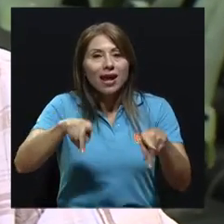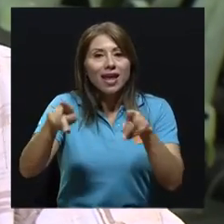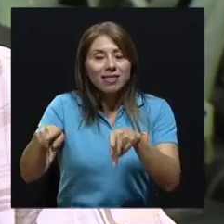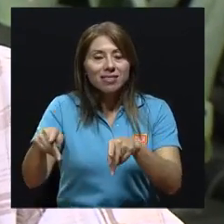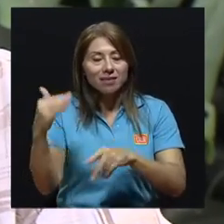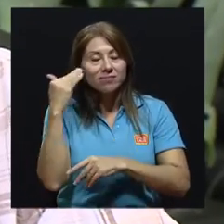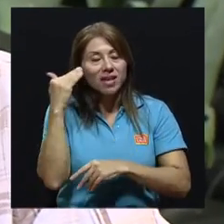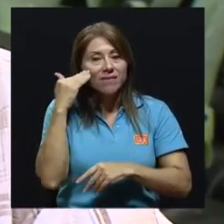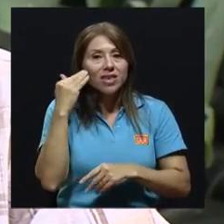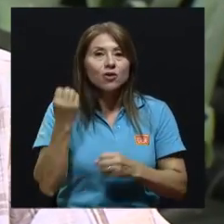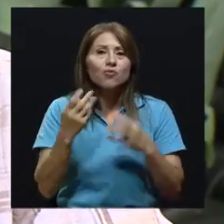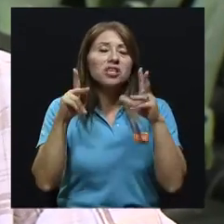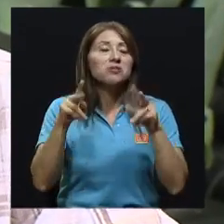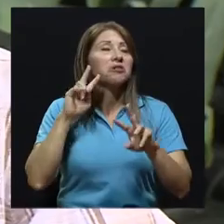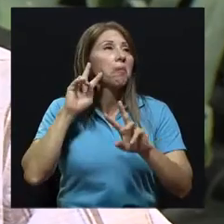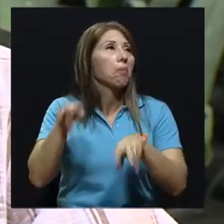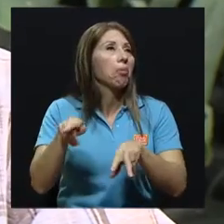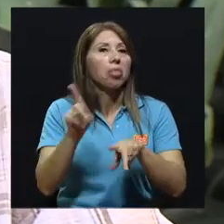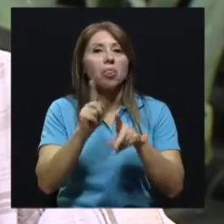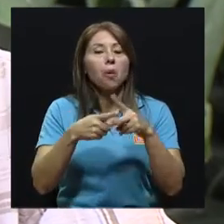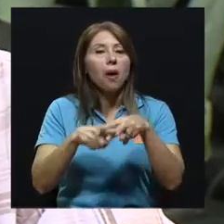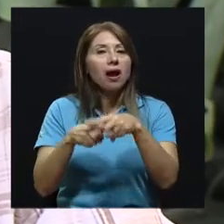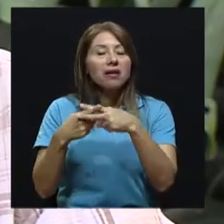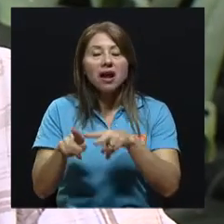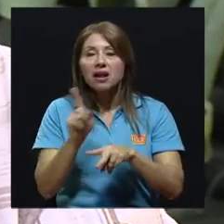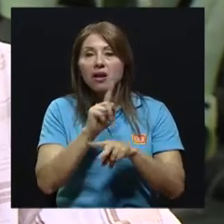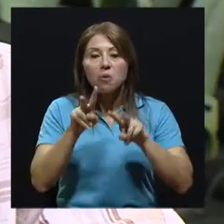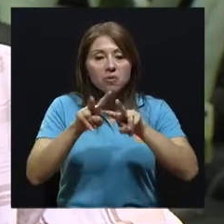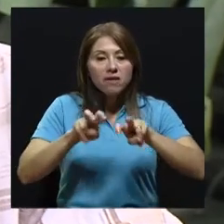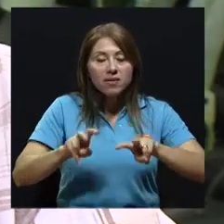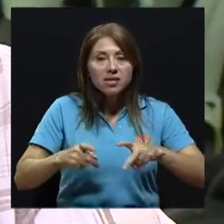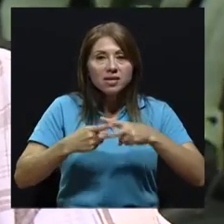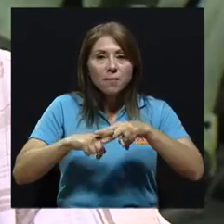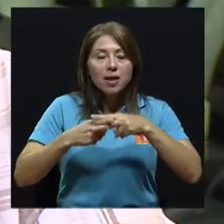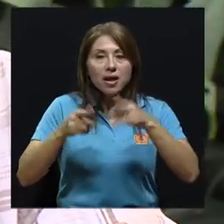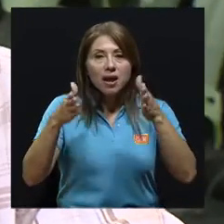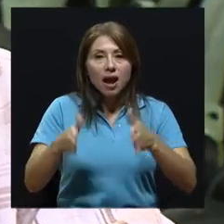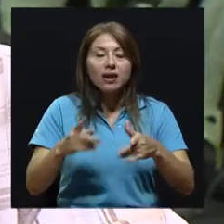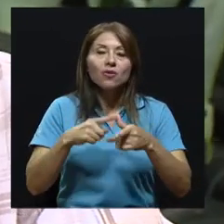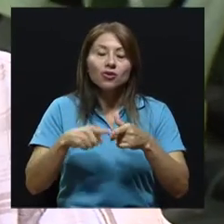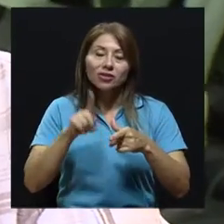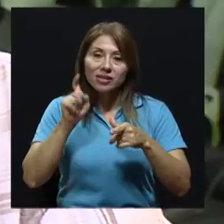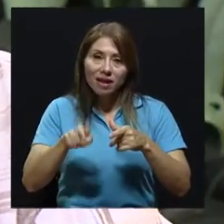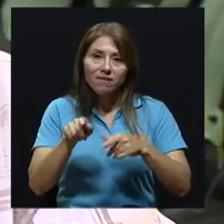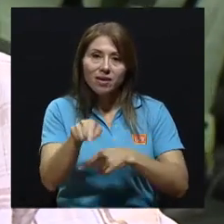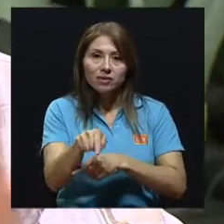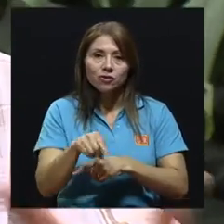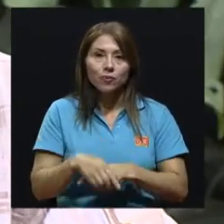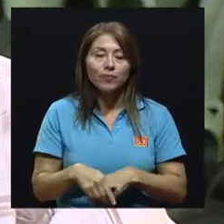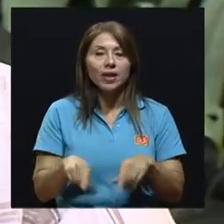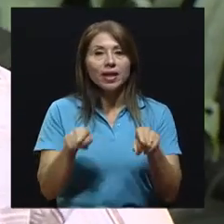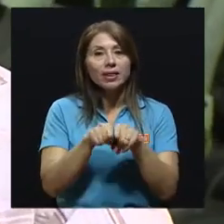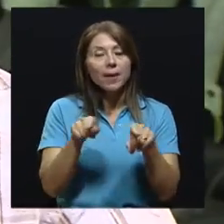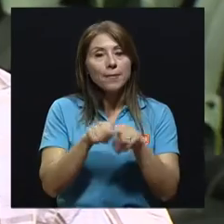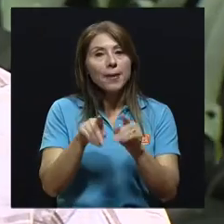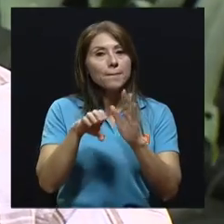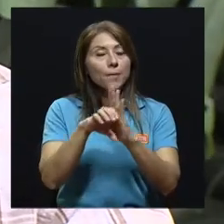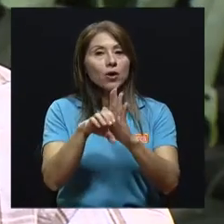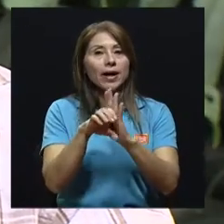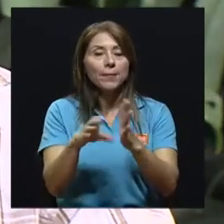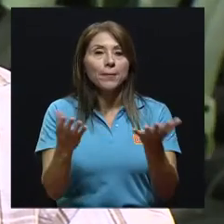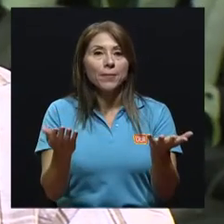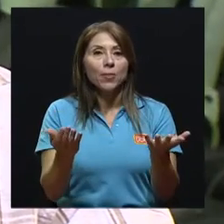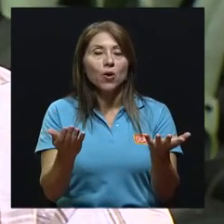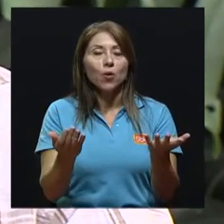conociendo que esa es una de las principales fuentes, el tema móvil también, existen otras, pueden haber otras recomendaciones para otros tipos de fuentes de emisión,